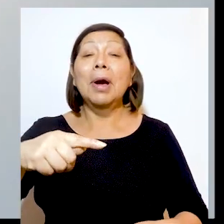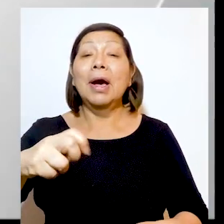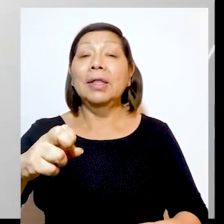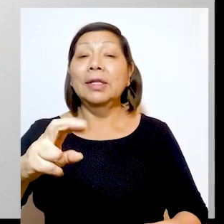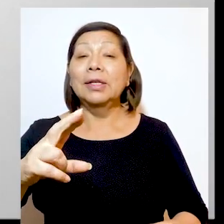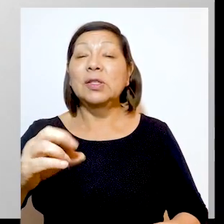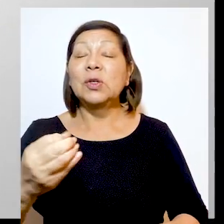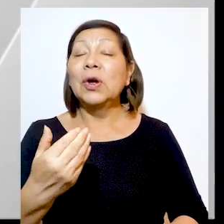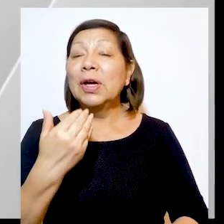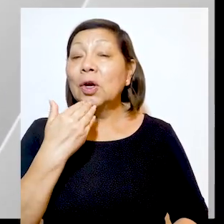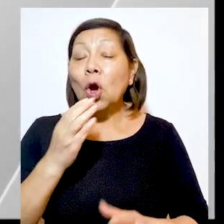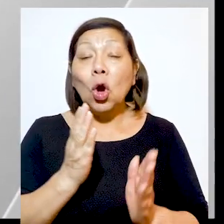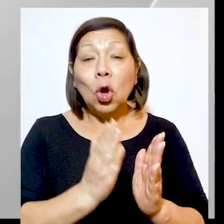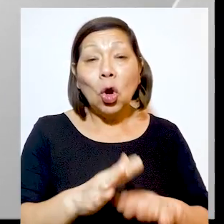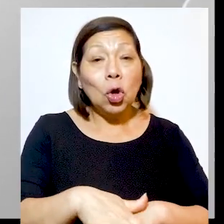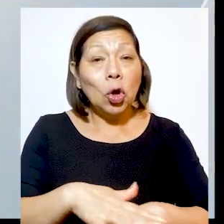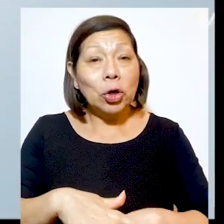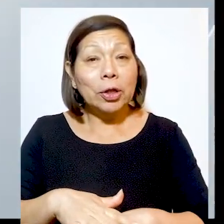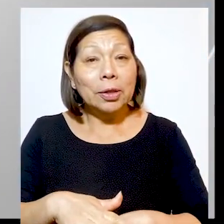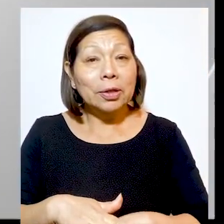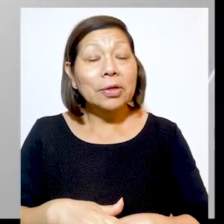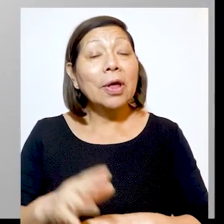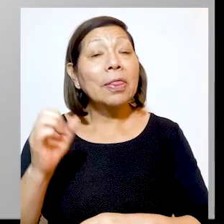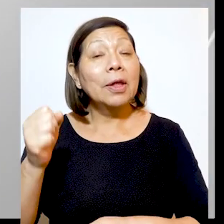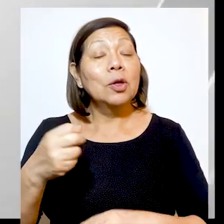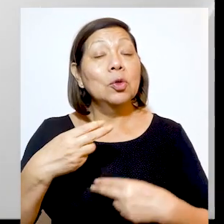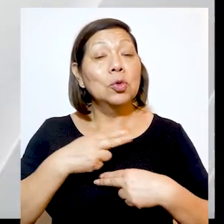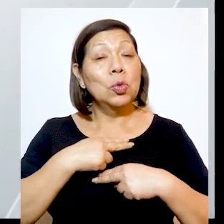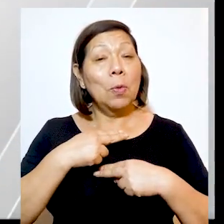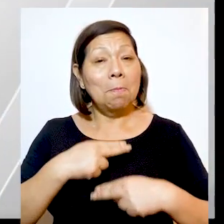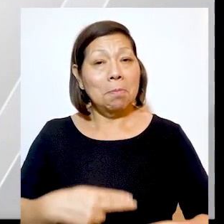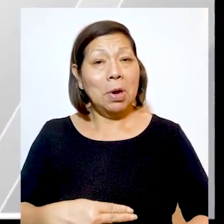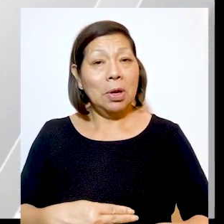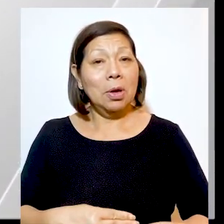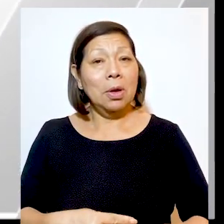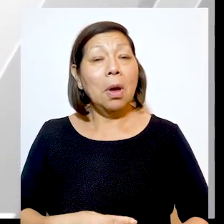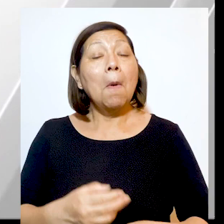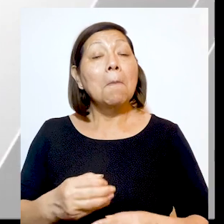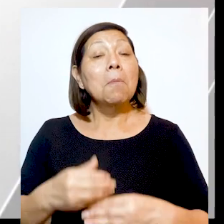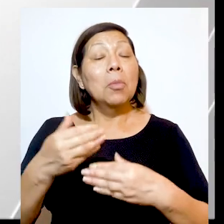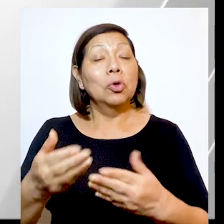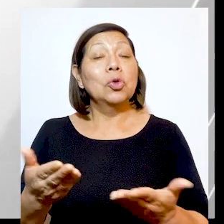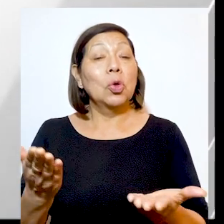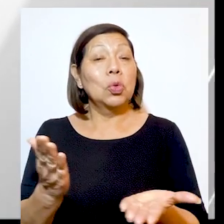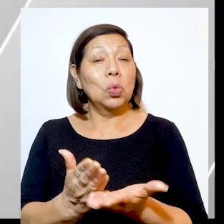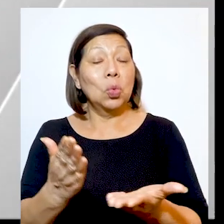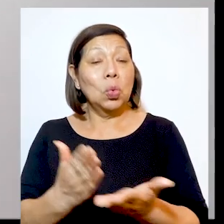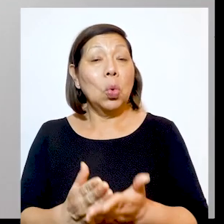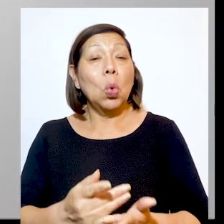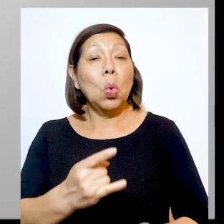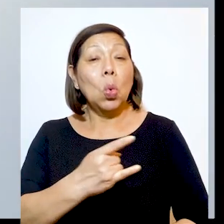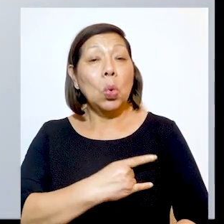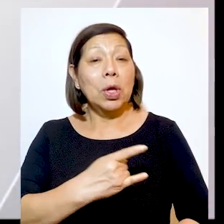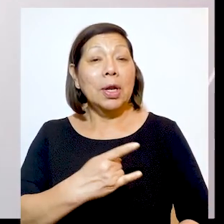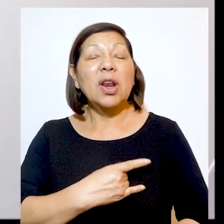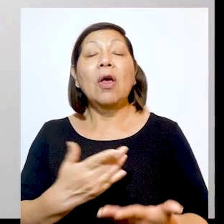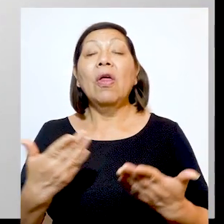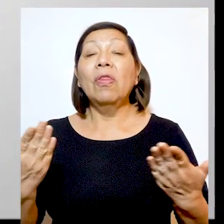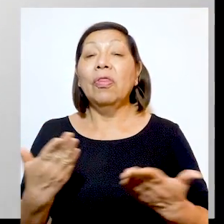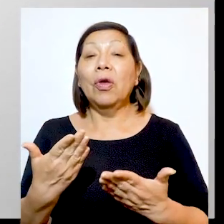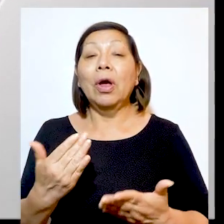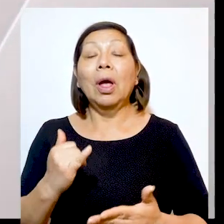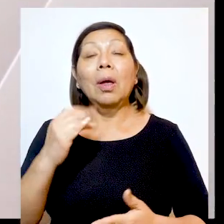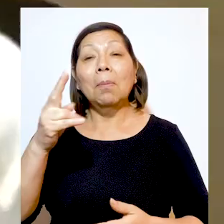Maranielo, coordinador del Área de Derechos Humanos del postdoctorado en la Universidad Reggio Calabria